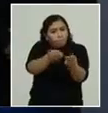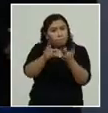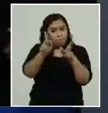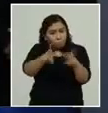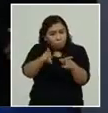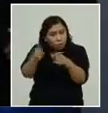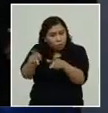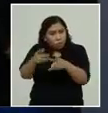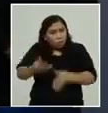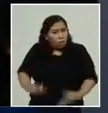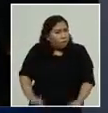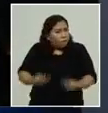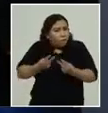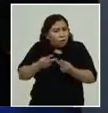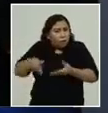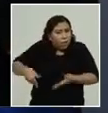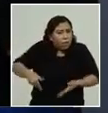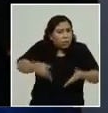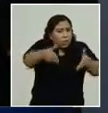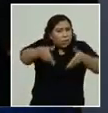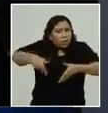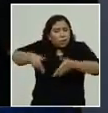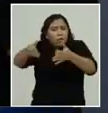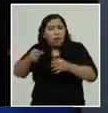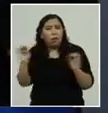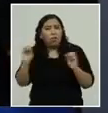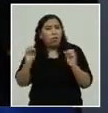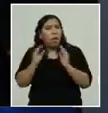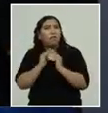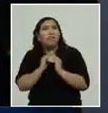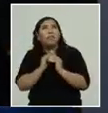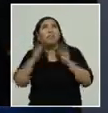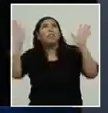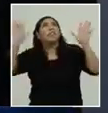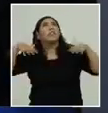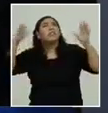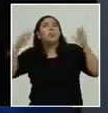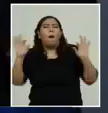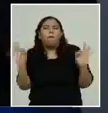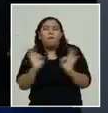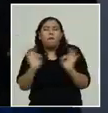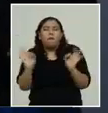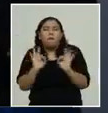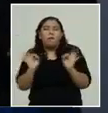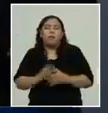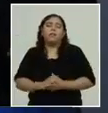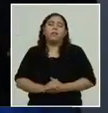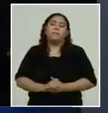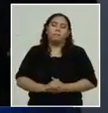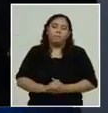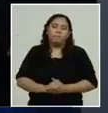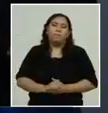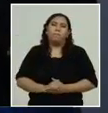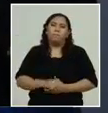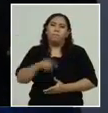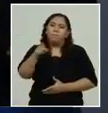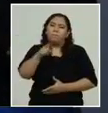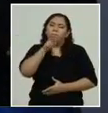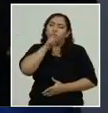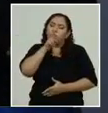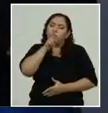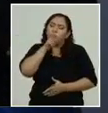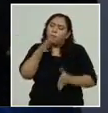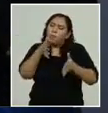aquí está saliendo la flota, ese gran corazón, ese corazón solidario de los hondureños.